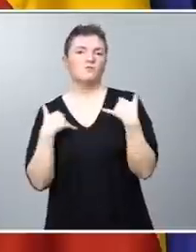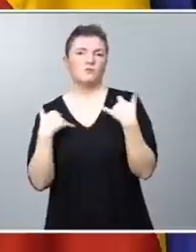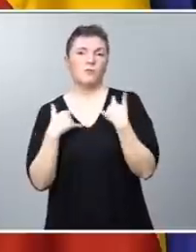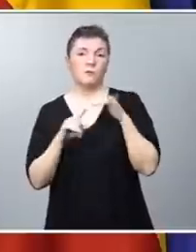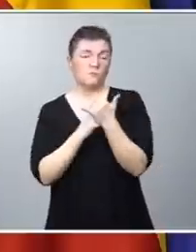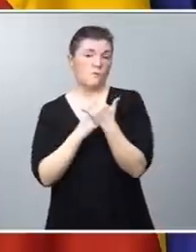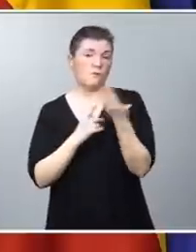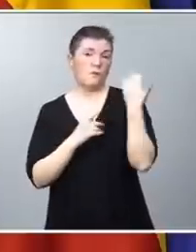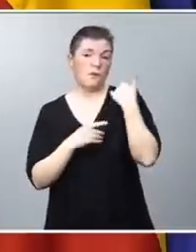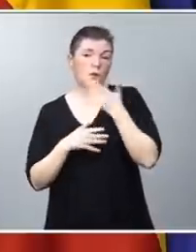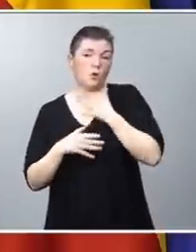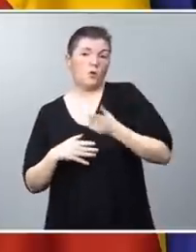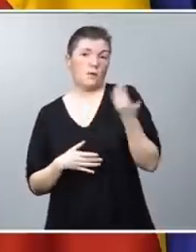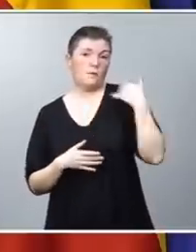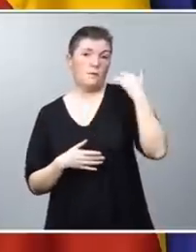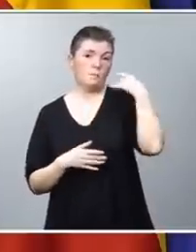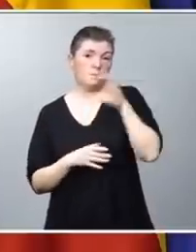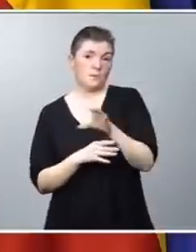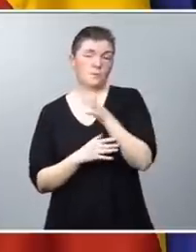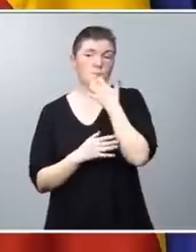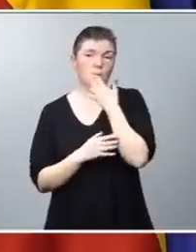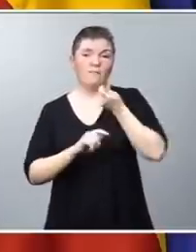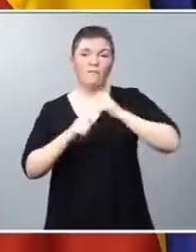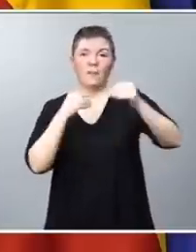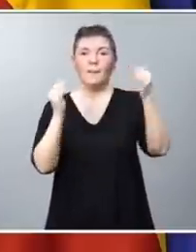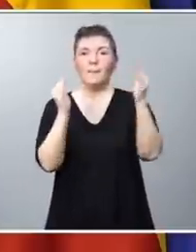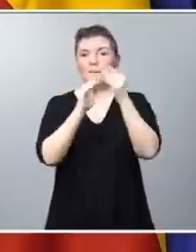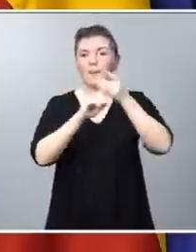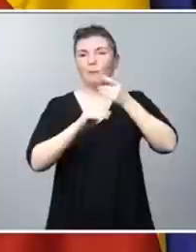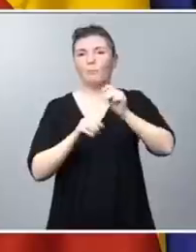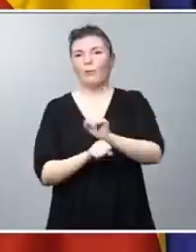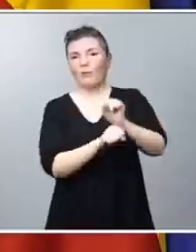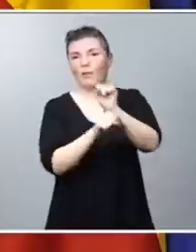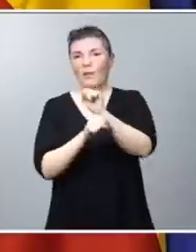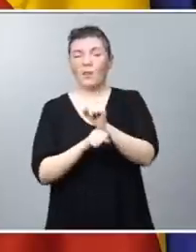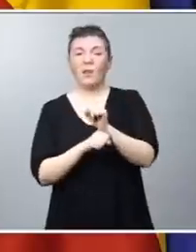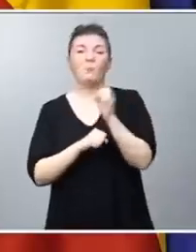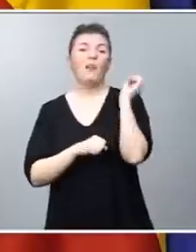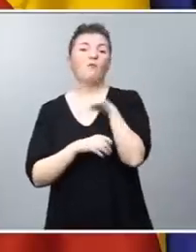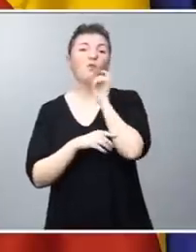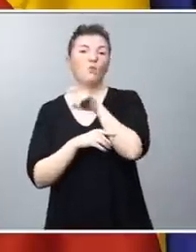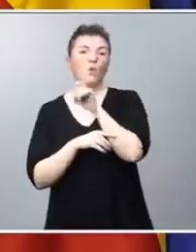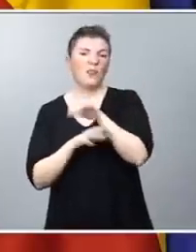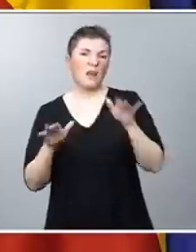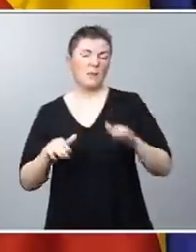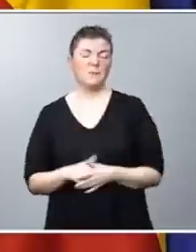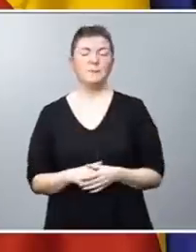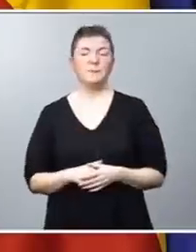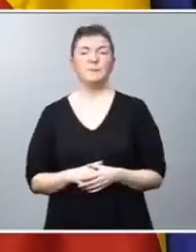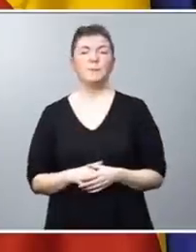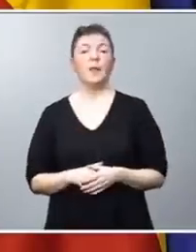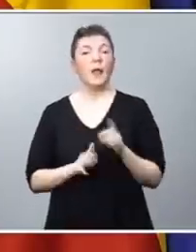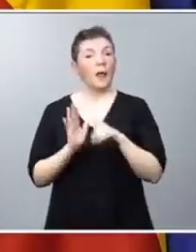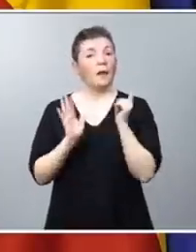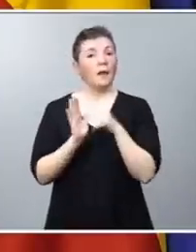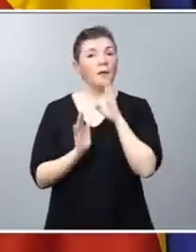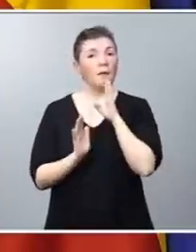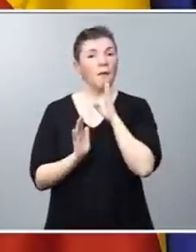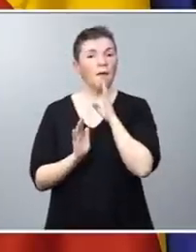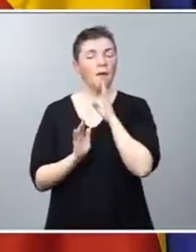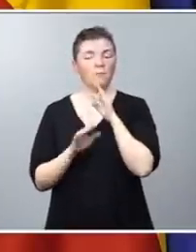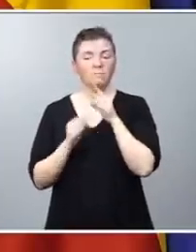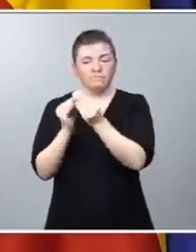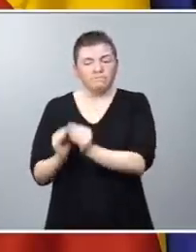nadie quería en este país, como la venta de vivienda protegida a fondos buitre. Esta ley, como decía, la hemos elaborado